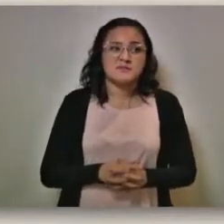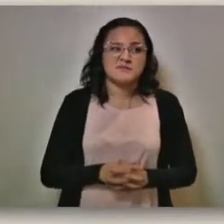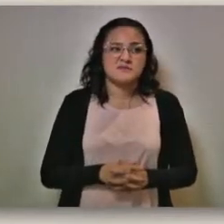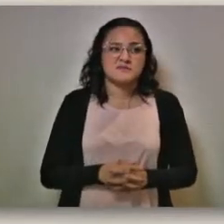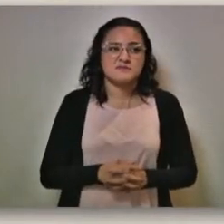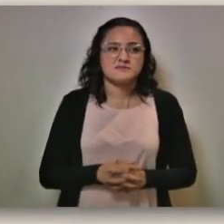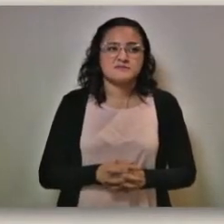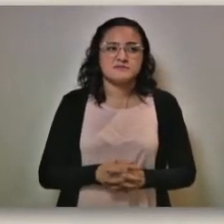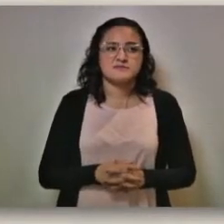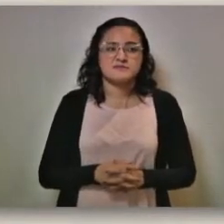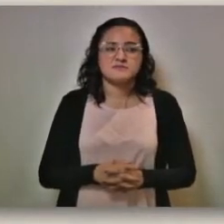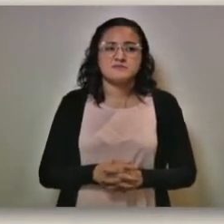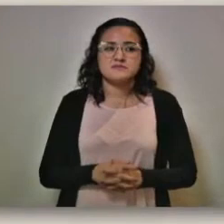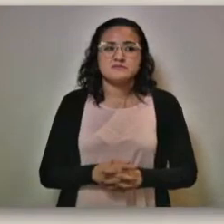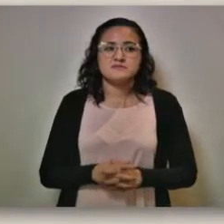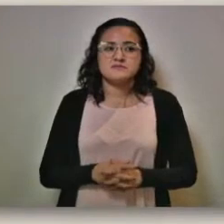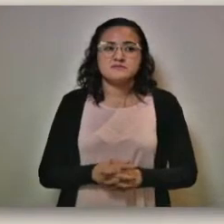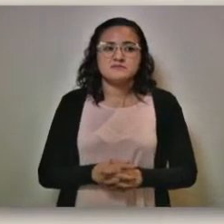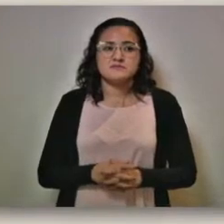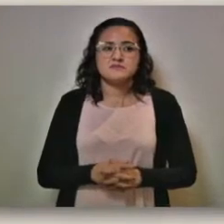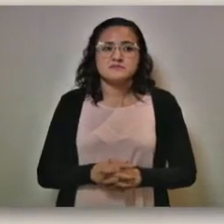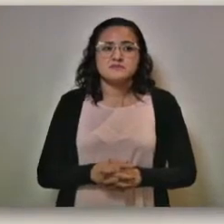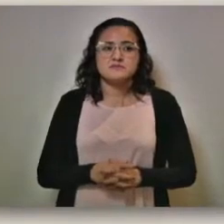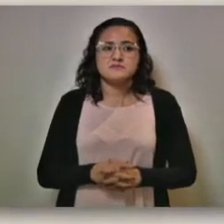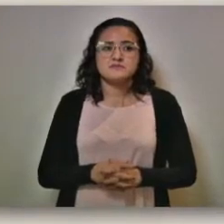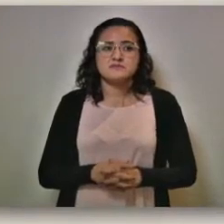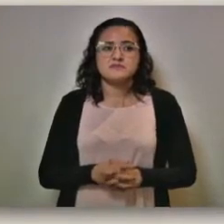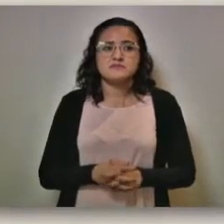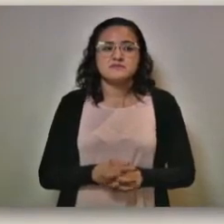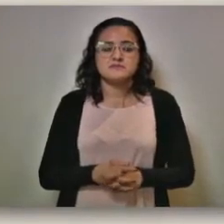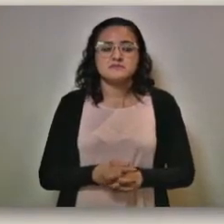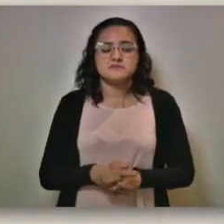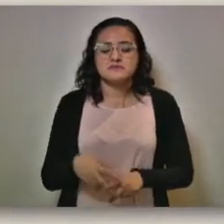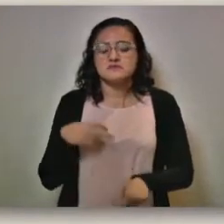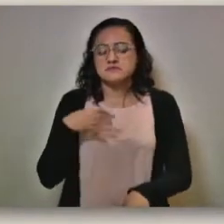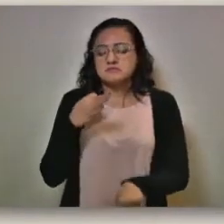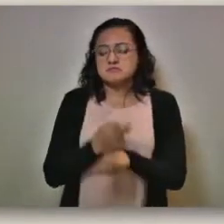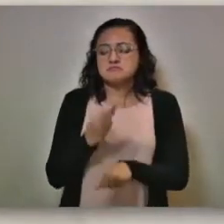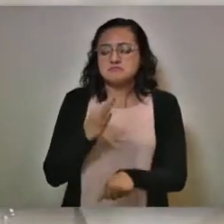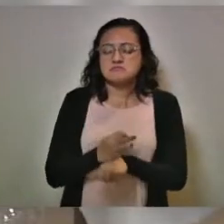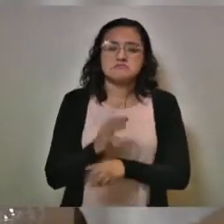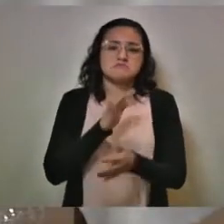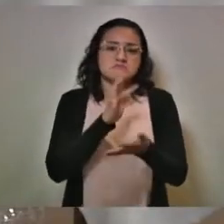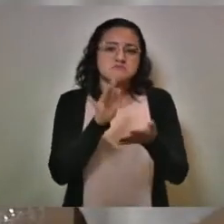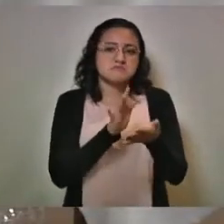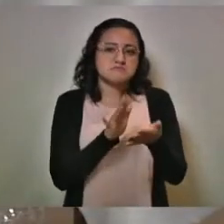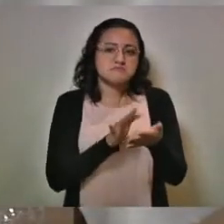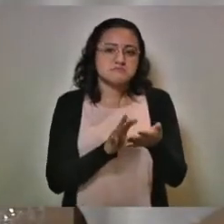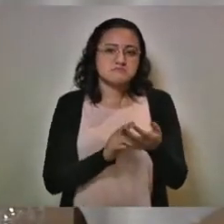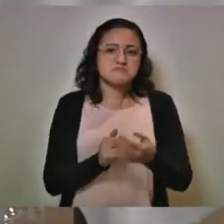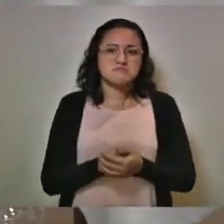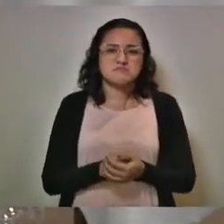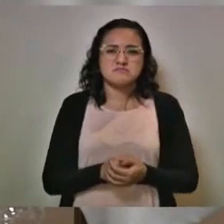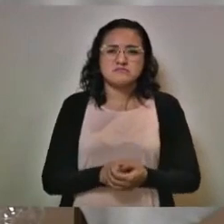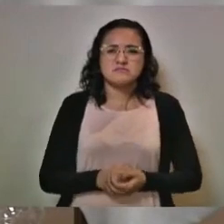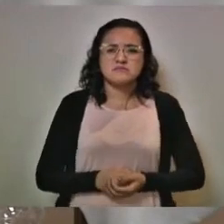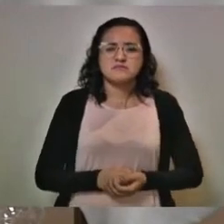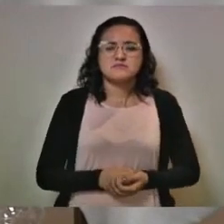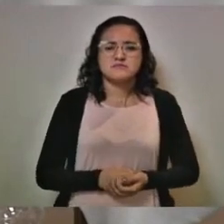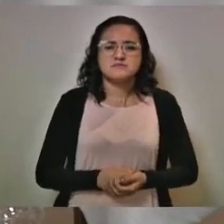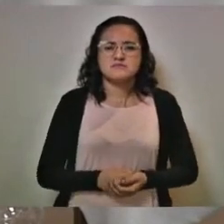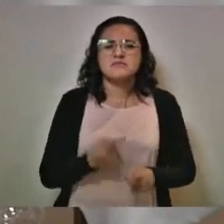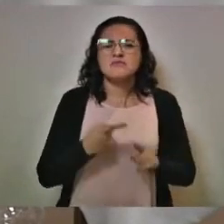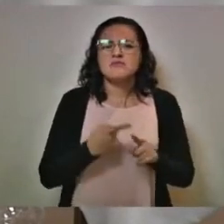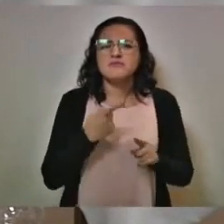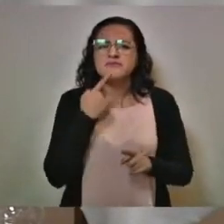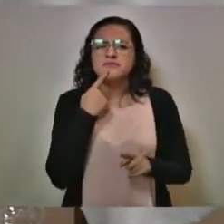leí hoy esa nota de cambio de